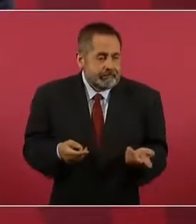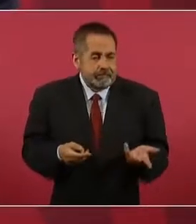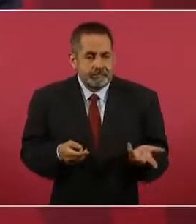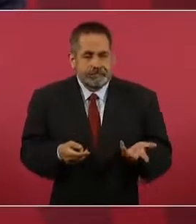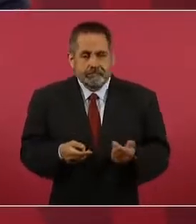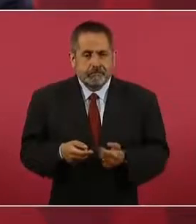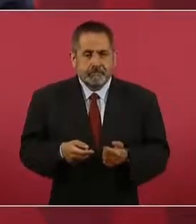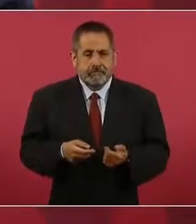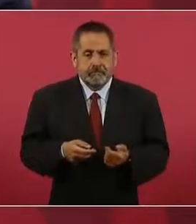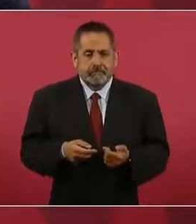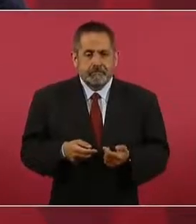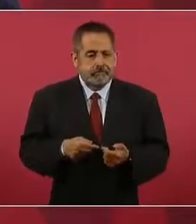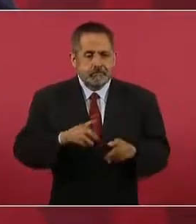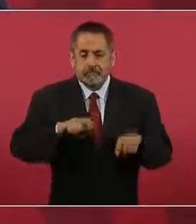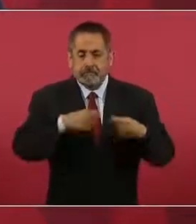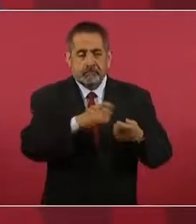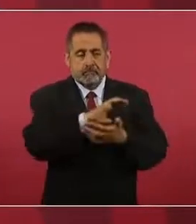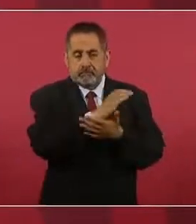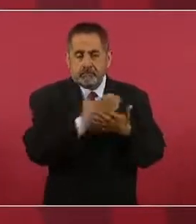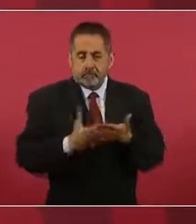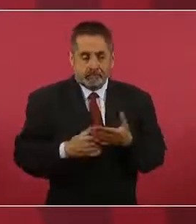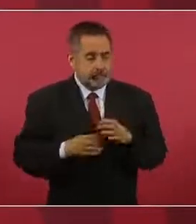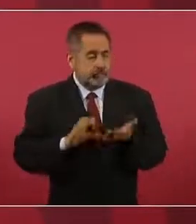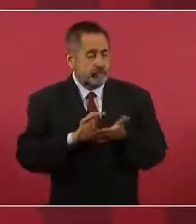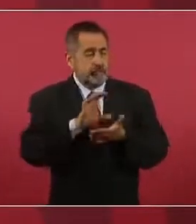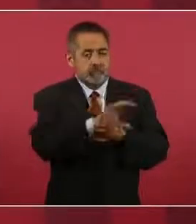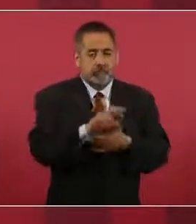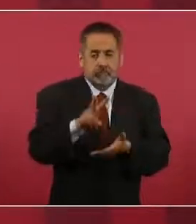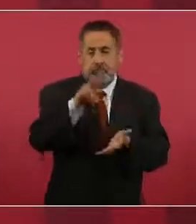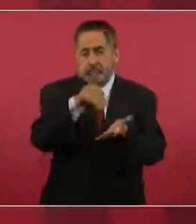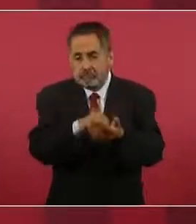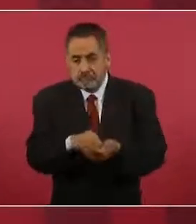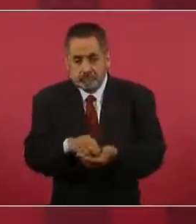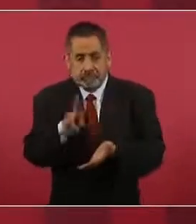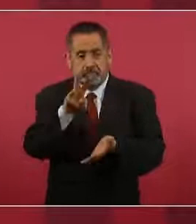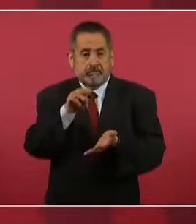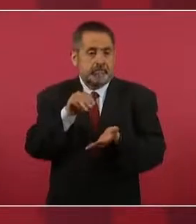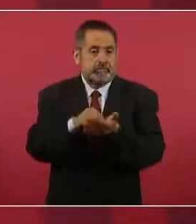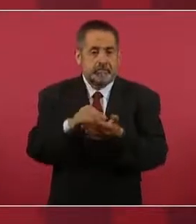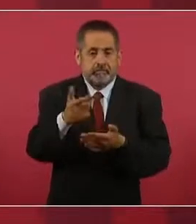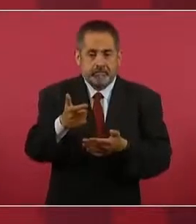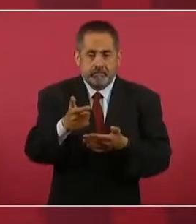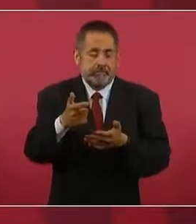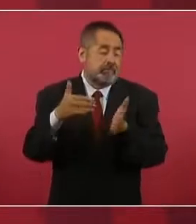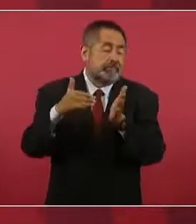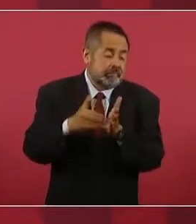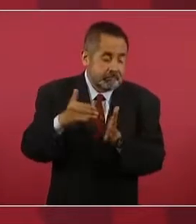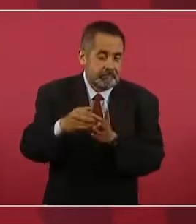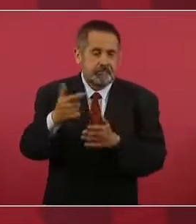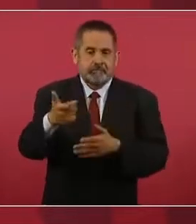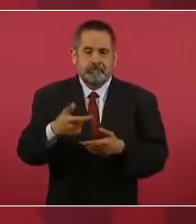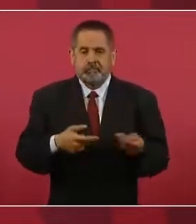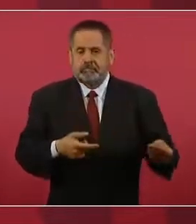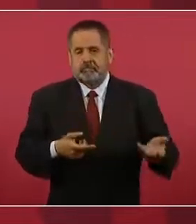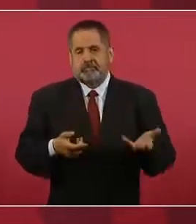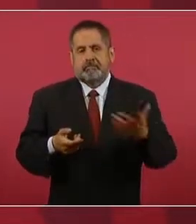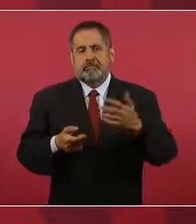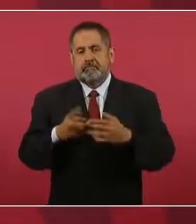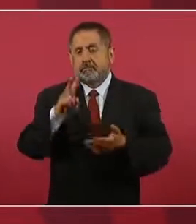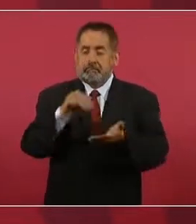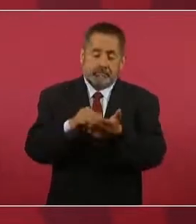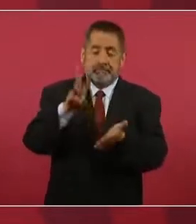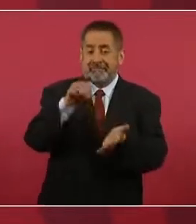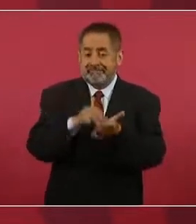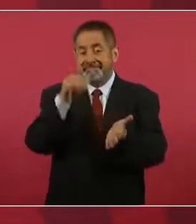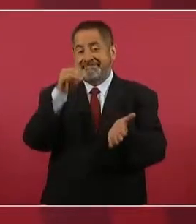Y eran contratos de dos mil, de tres mil pesos, millones de pesos, dos mil,